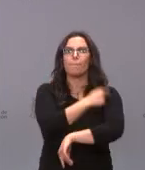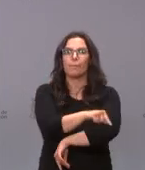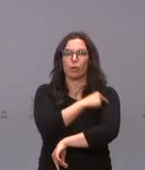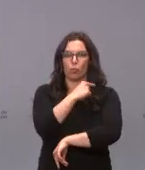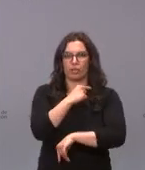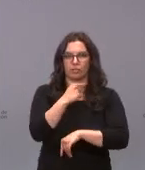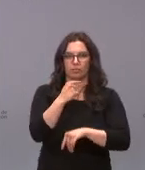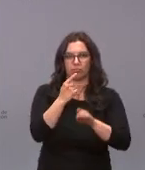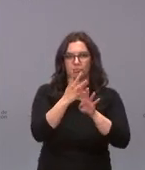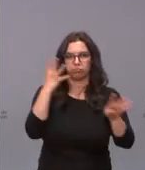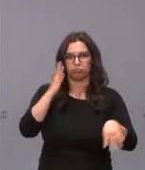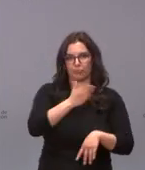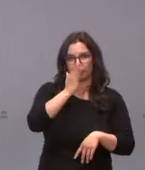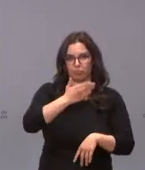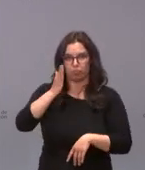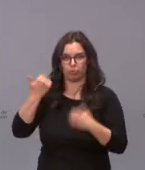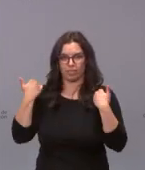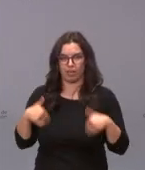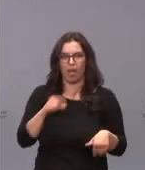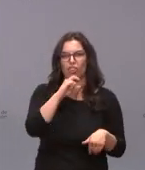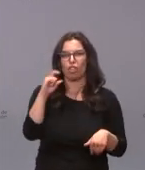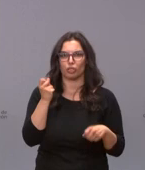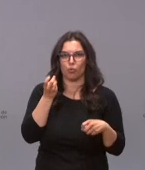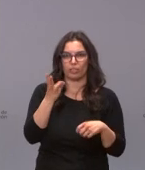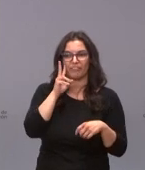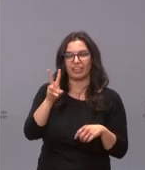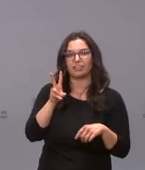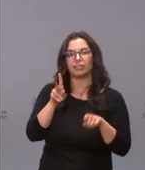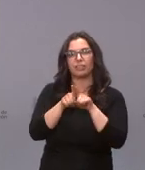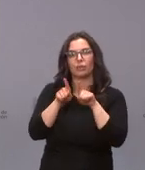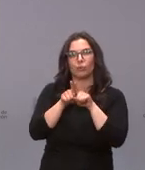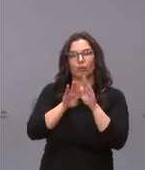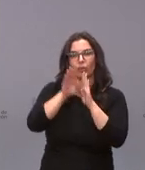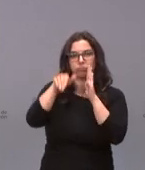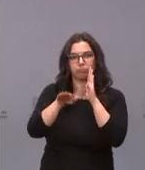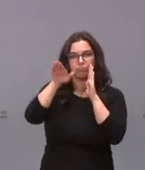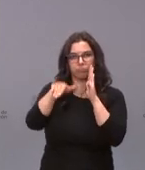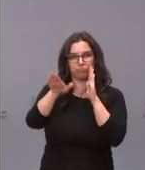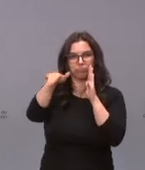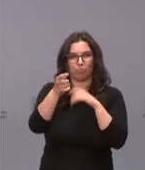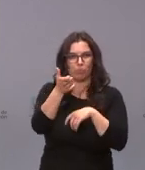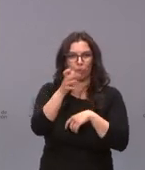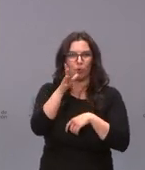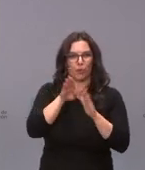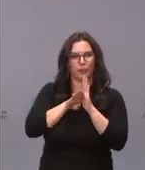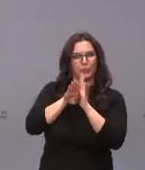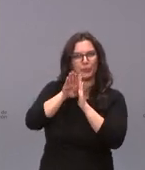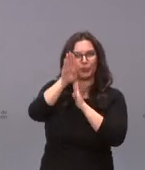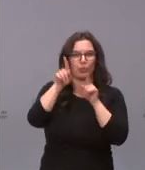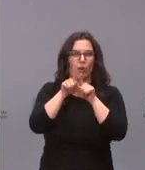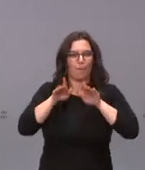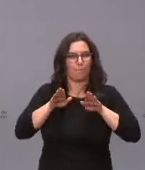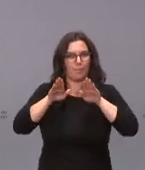y de las dosis administradas. Como ven, se producen estos escalones, pero el crecimiento es paralelo.